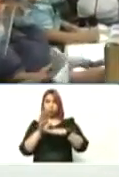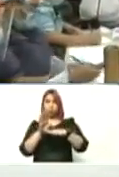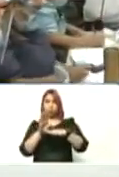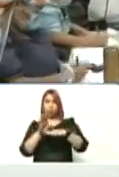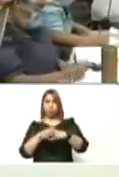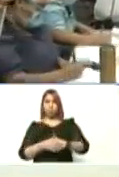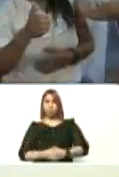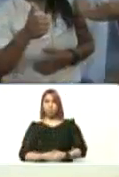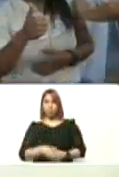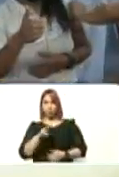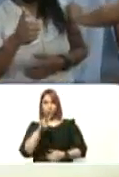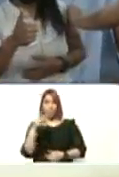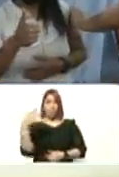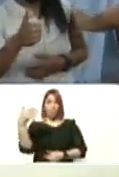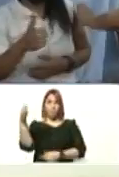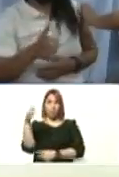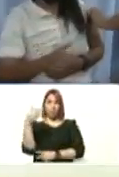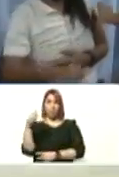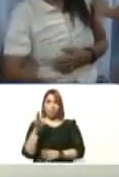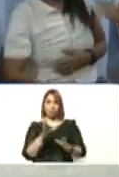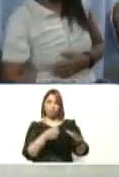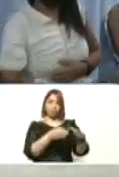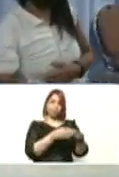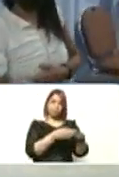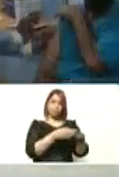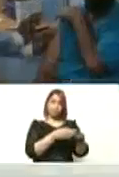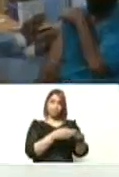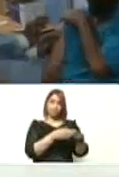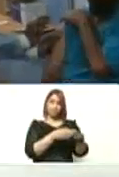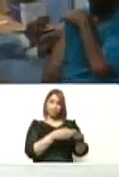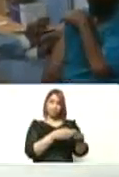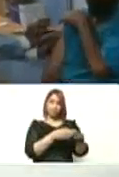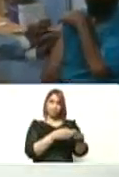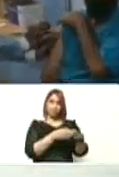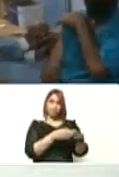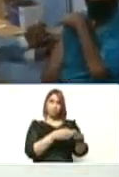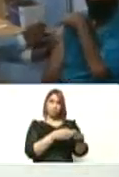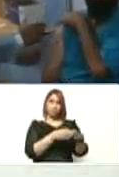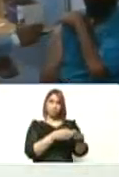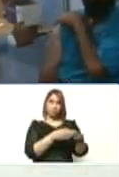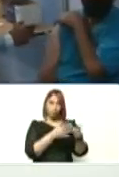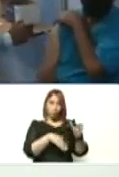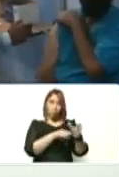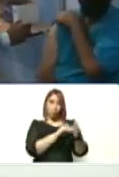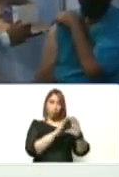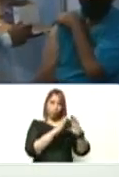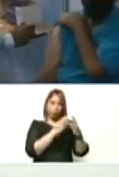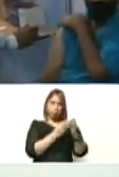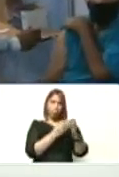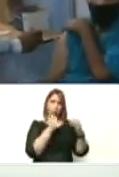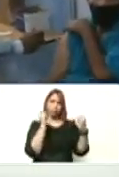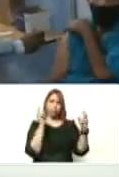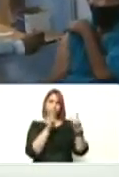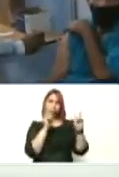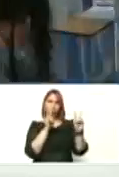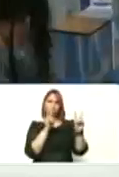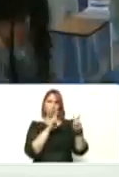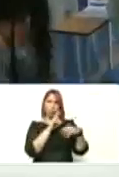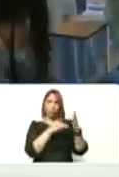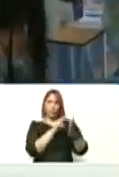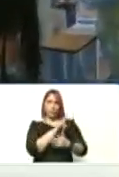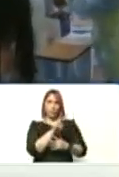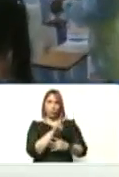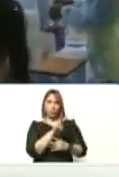dos banderas por un lado el regreso a clases victorioso 2022